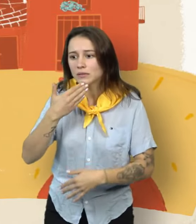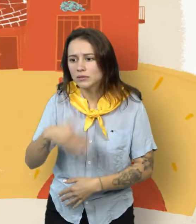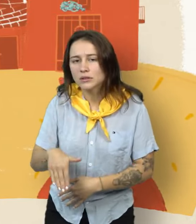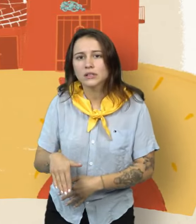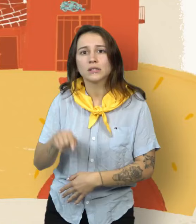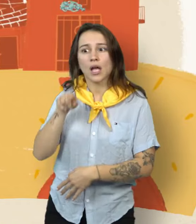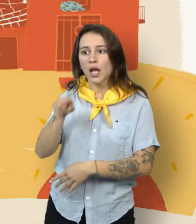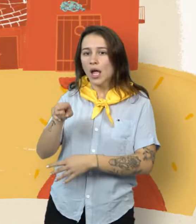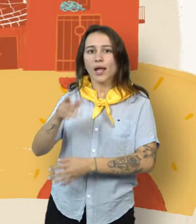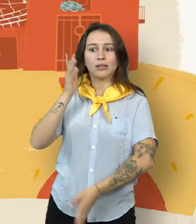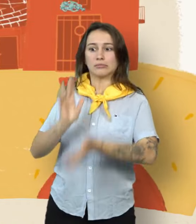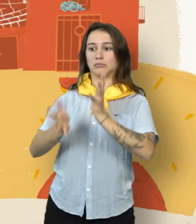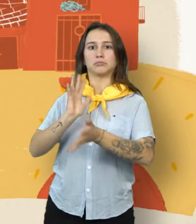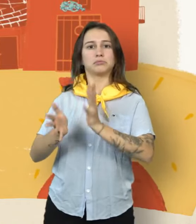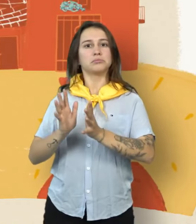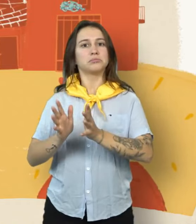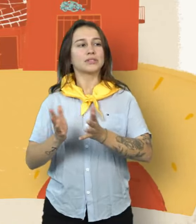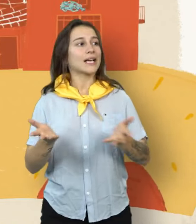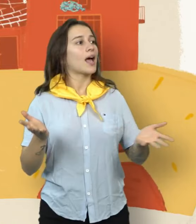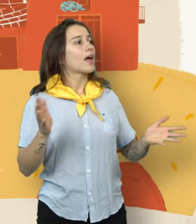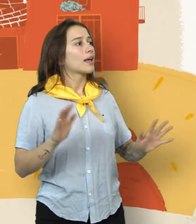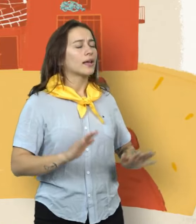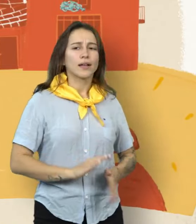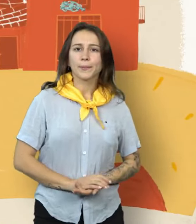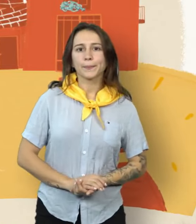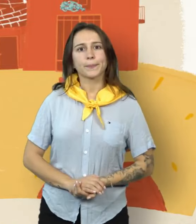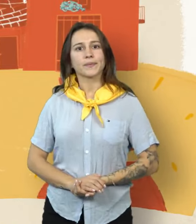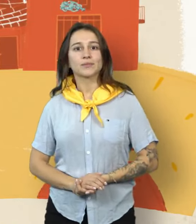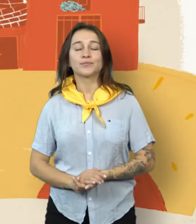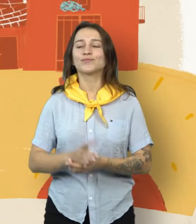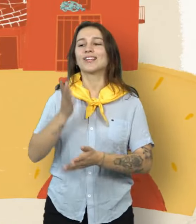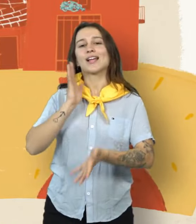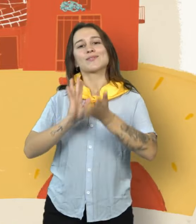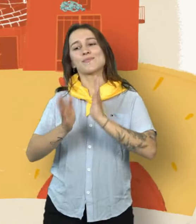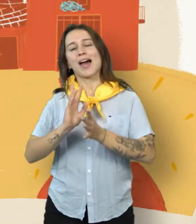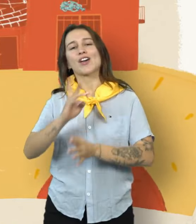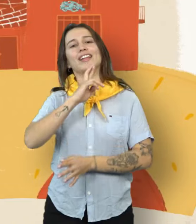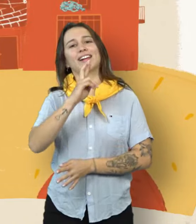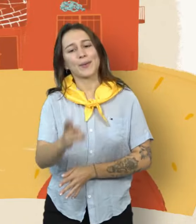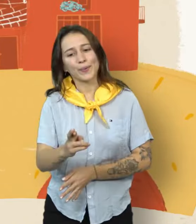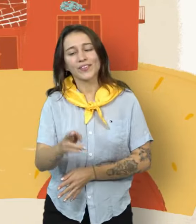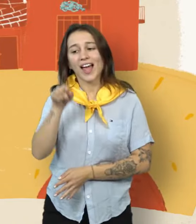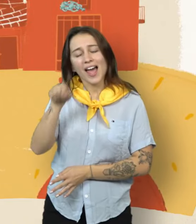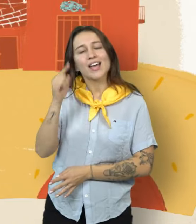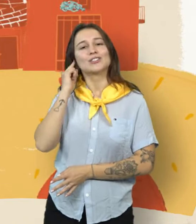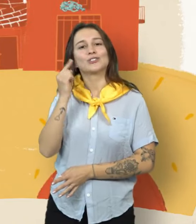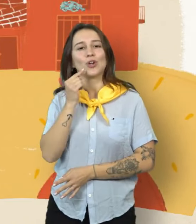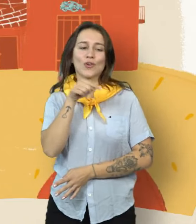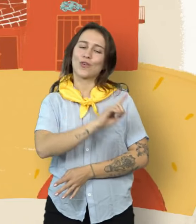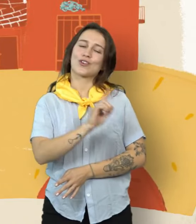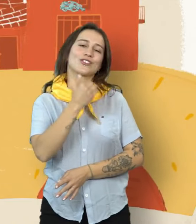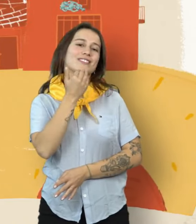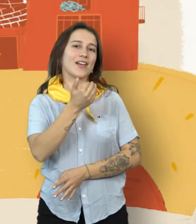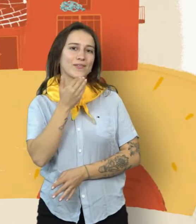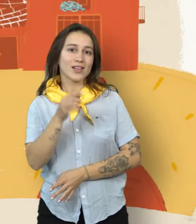entendía, él sus manos me movía. Con su mano respondía, era sordo y no sabías,